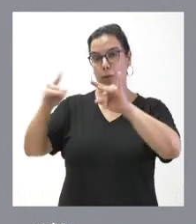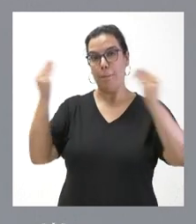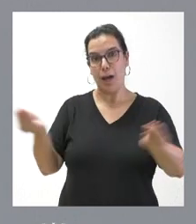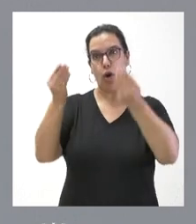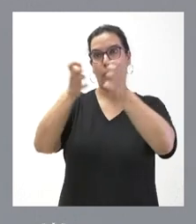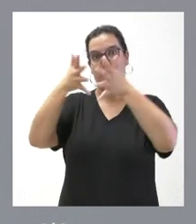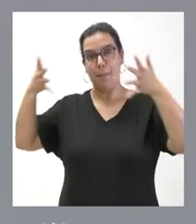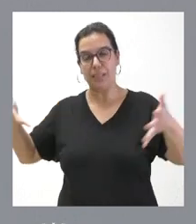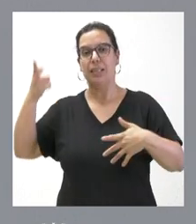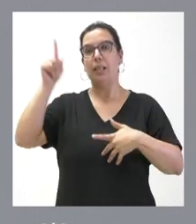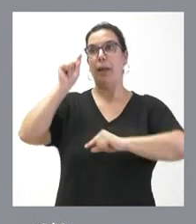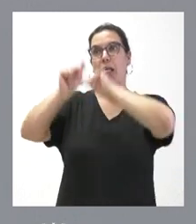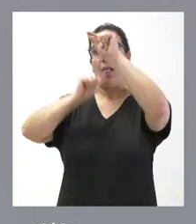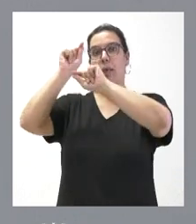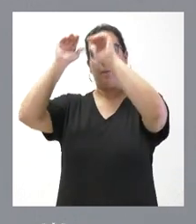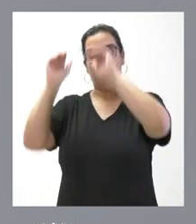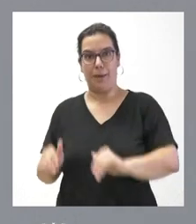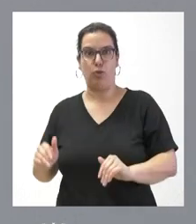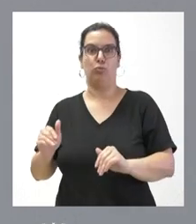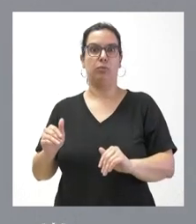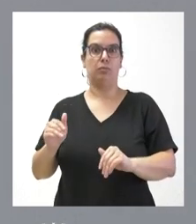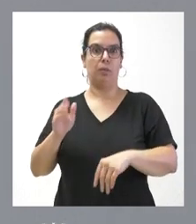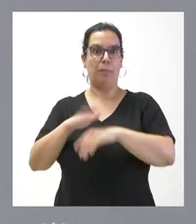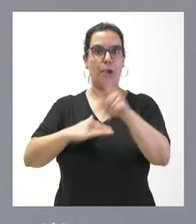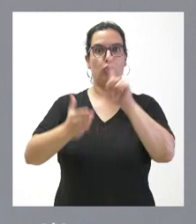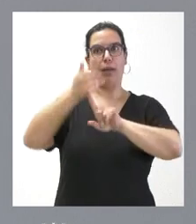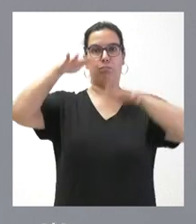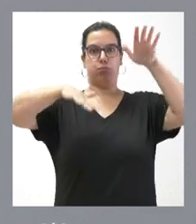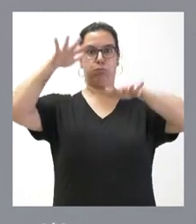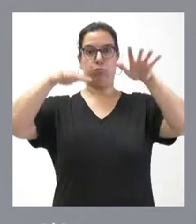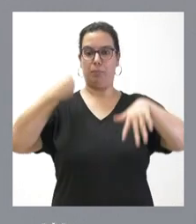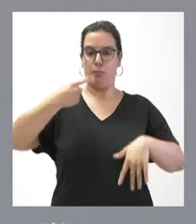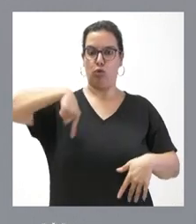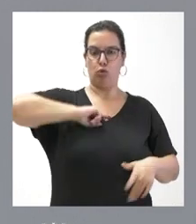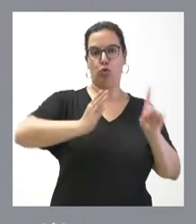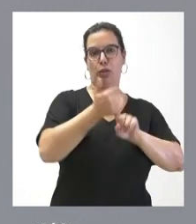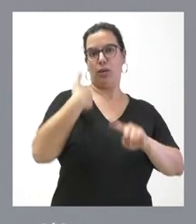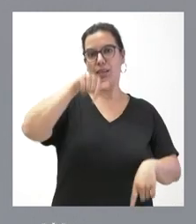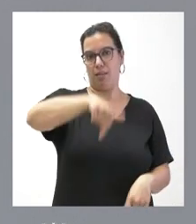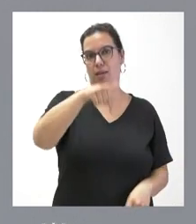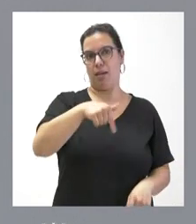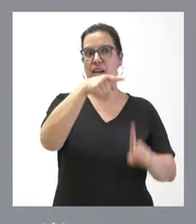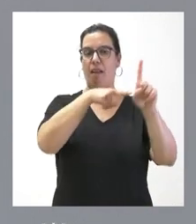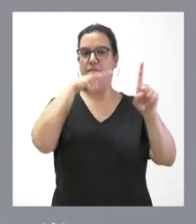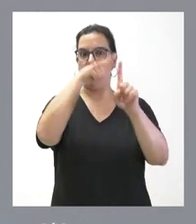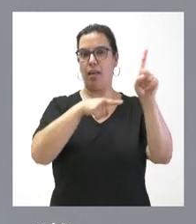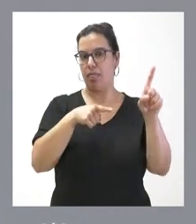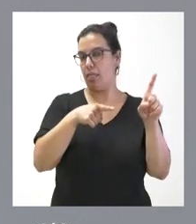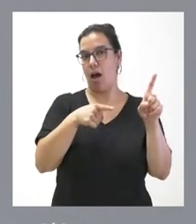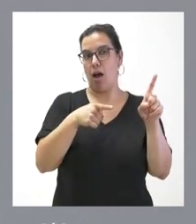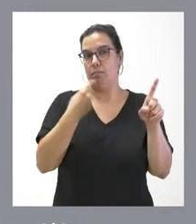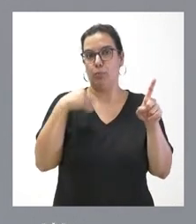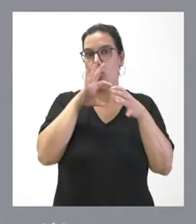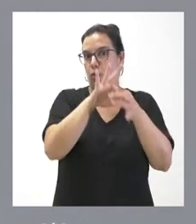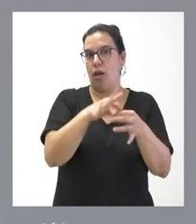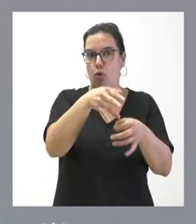sus emisiones de CO2 para alcanzar los puntos que hemos alcanzado en nuestra comunidad autónoma de referencia en lo que tiene que